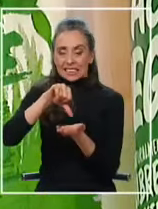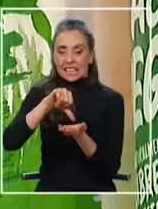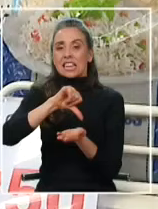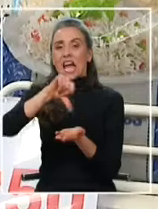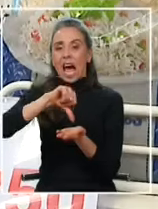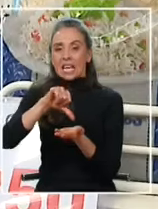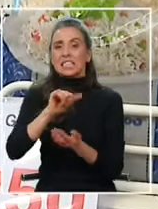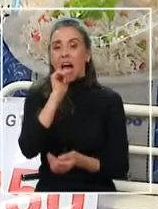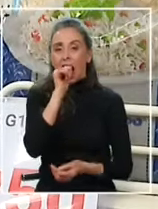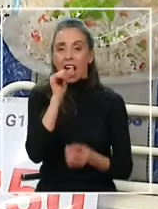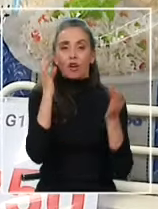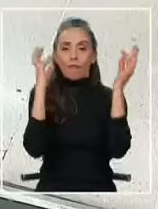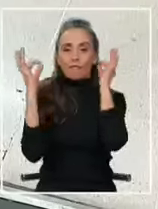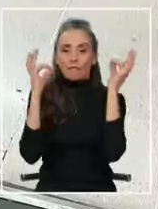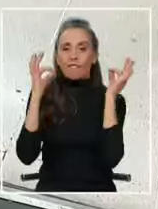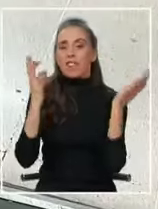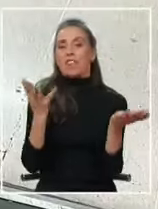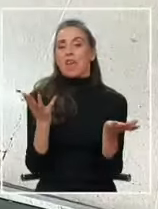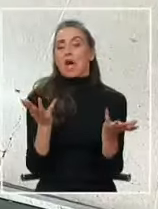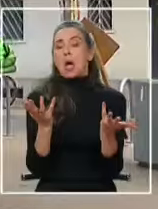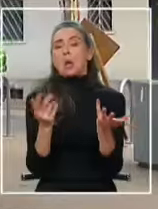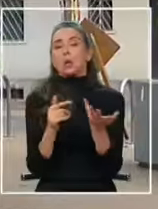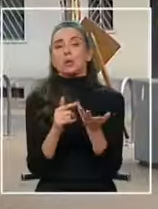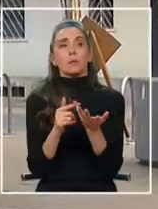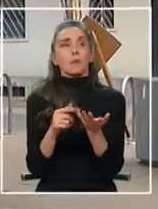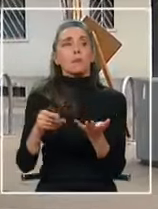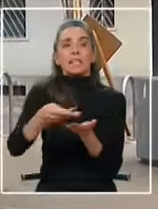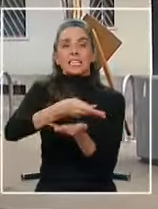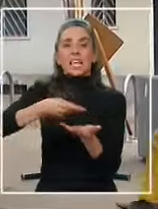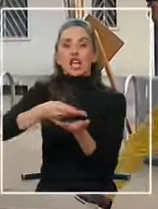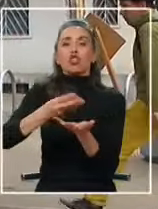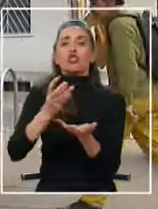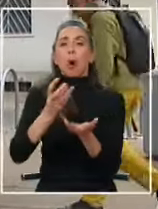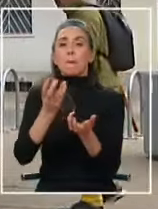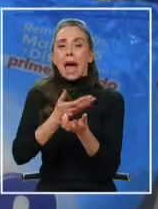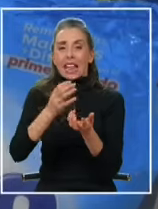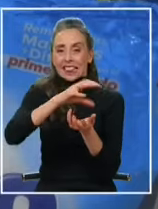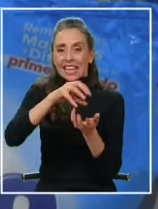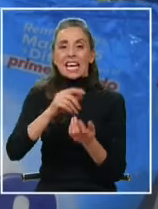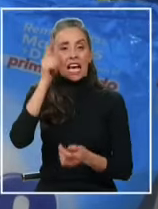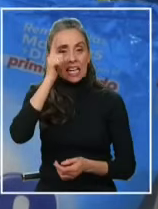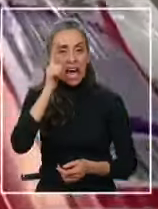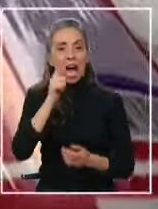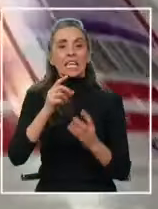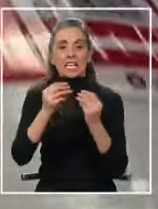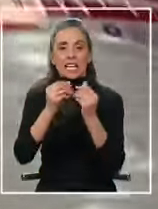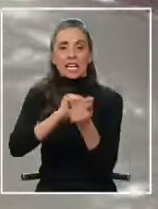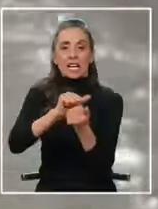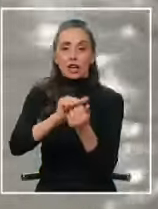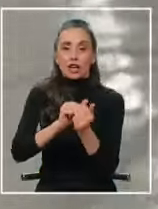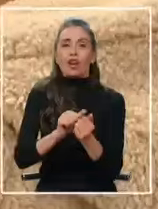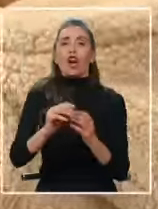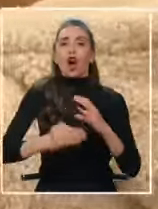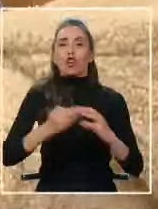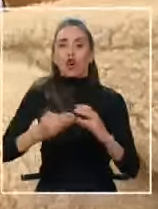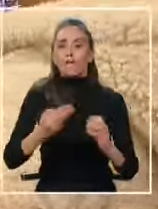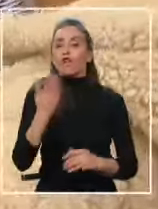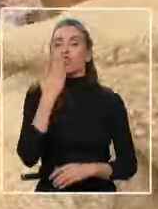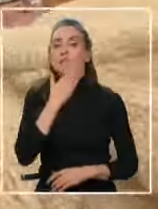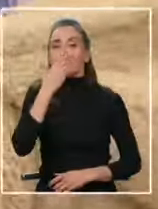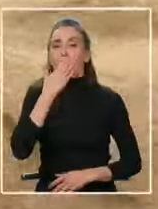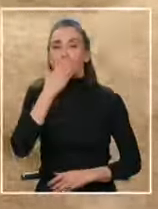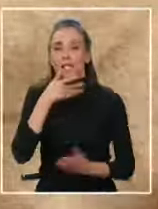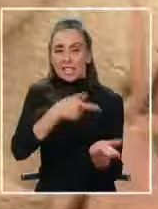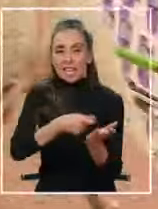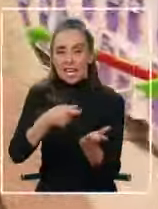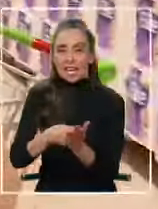Aceite arroz fideo salsa de tomate carne detergente confort servilleta